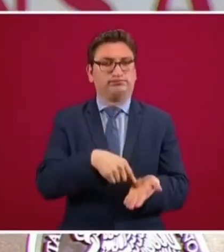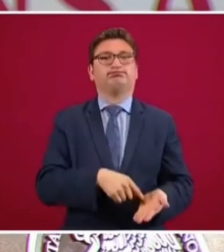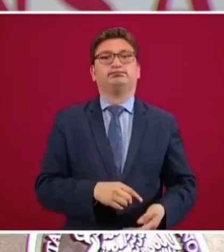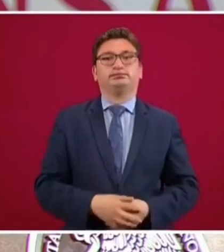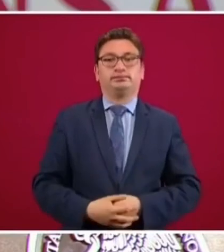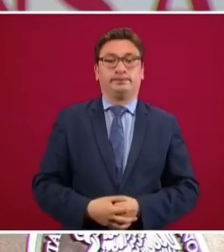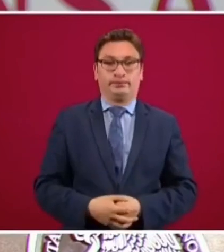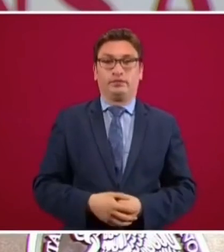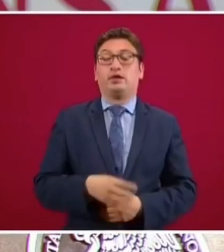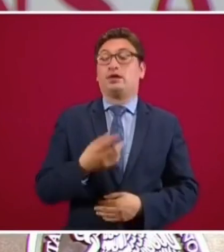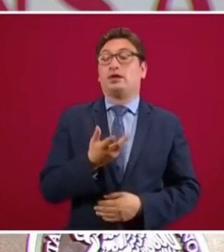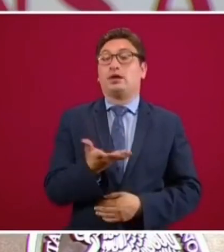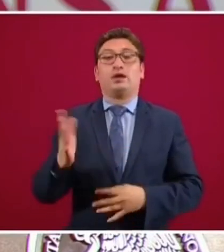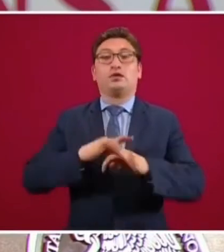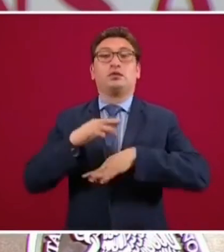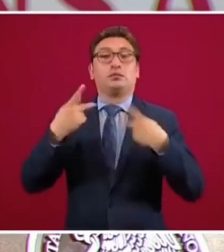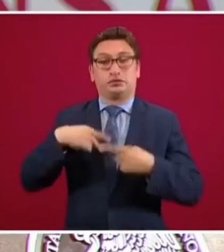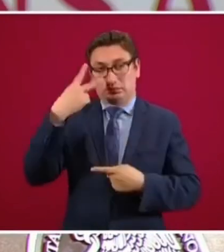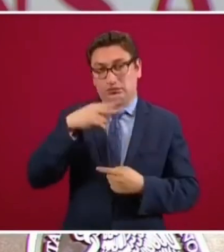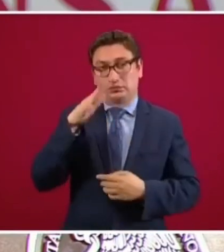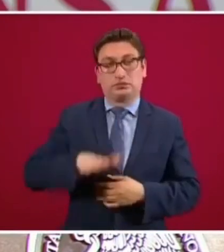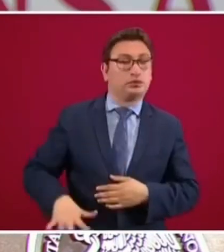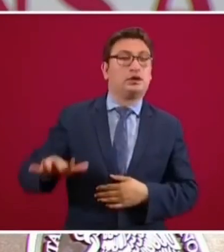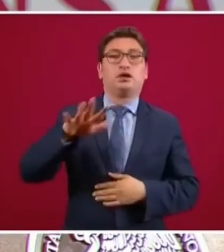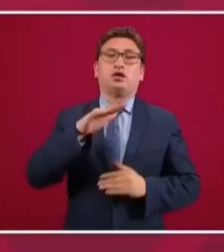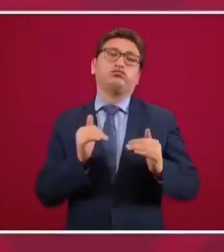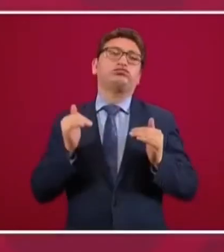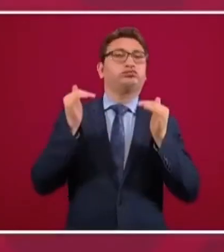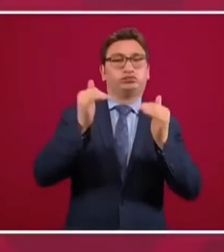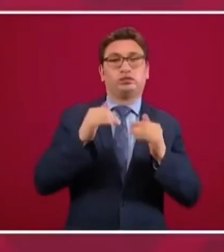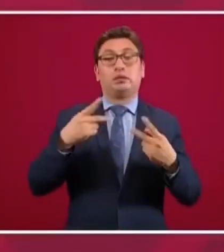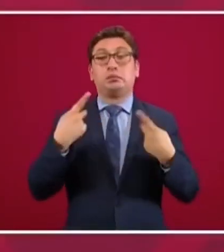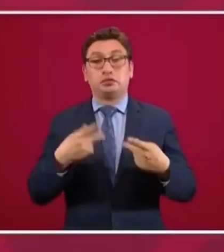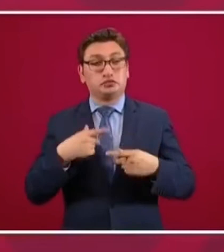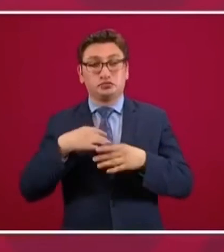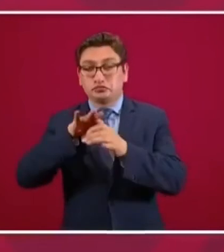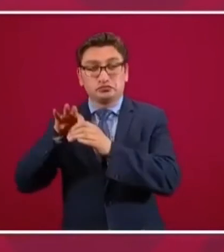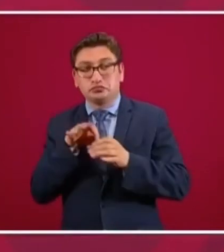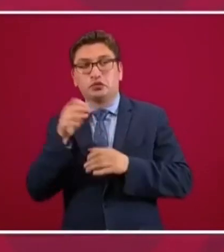El pueblo es el soberano, el pueblo pone, el pueblo quita,